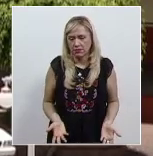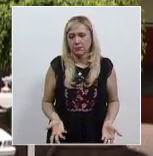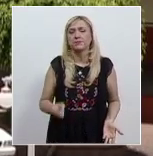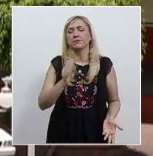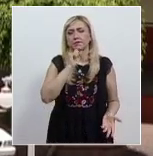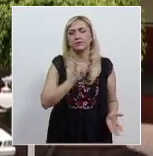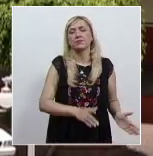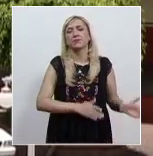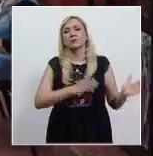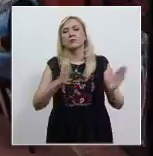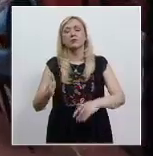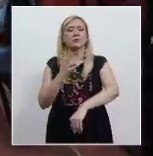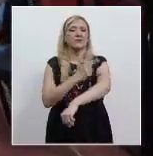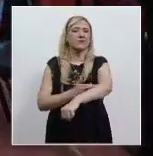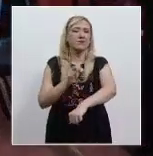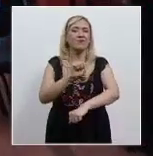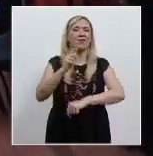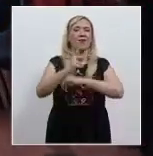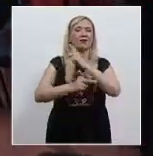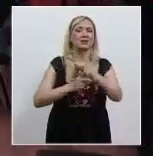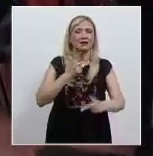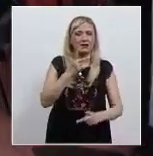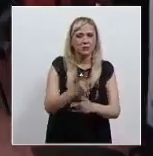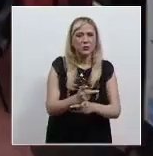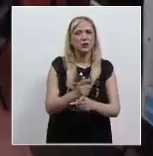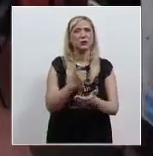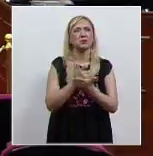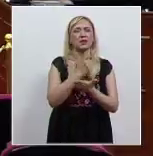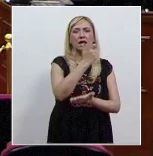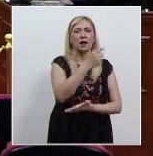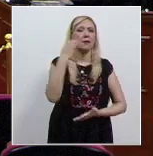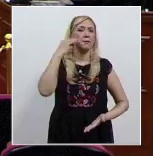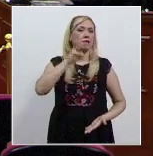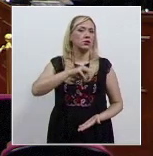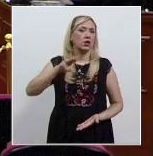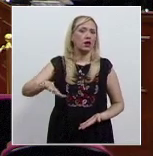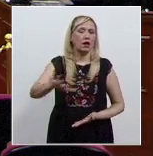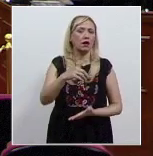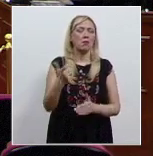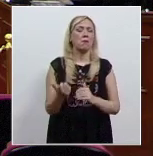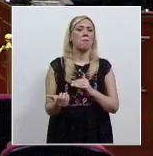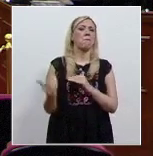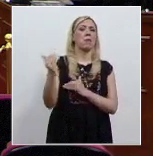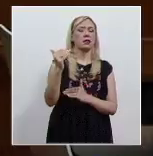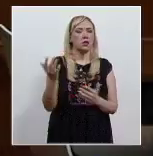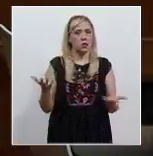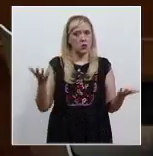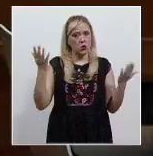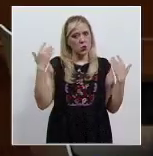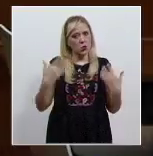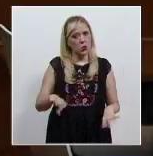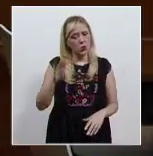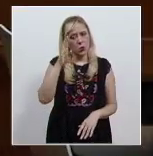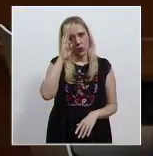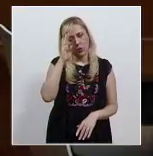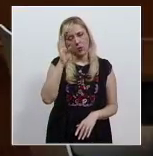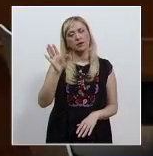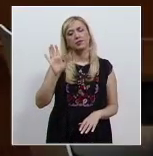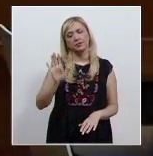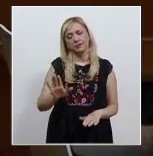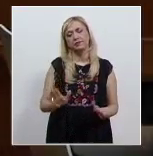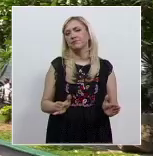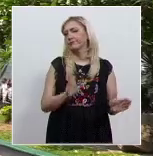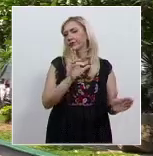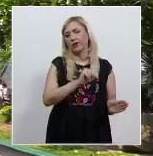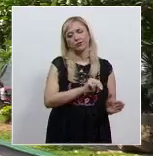cobros por el trámite de pasaportes en diversos municipios michoacanos. El martes, el Pleno de la Corte declaró inválido que la Ley de Amnistía de